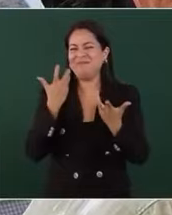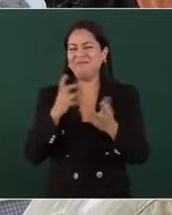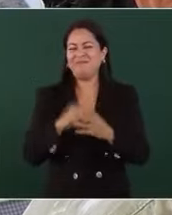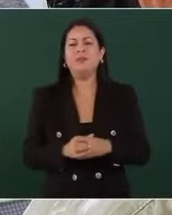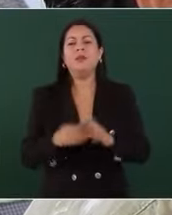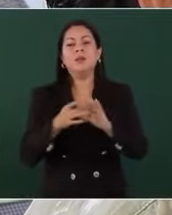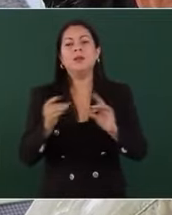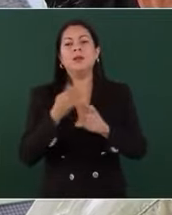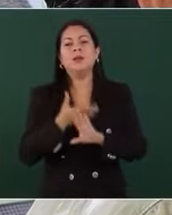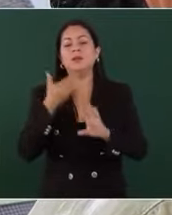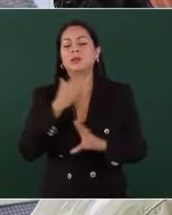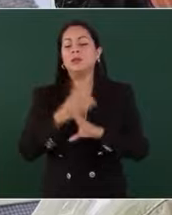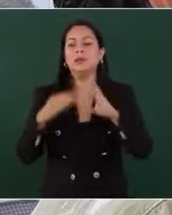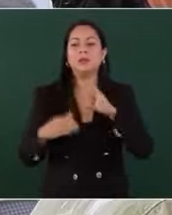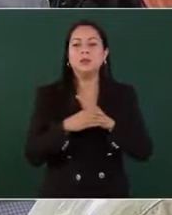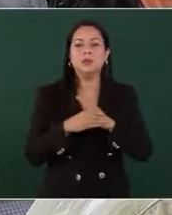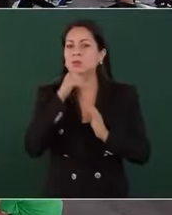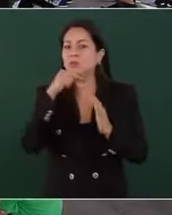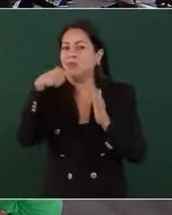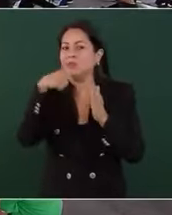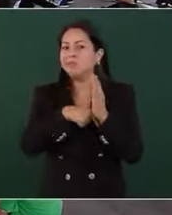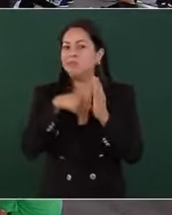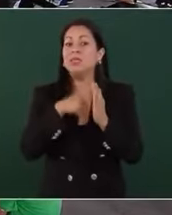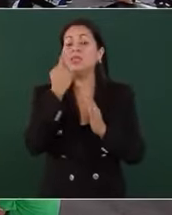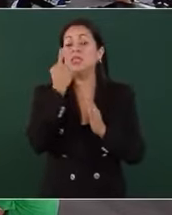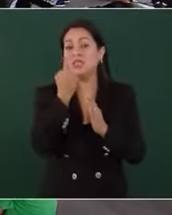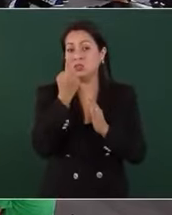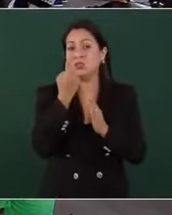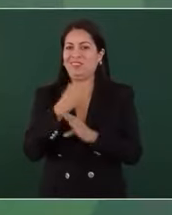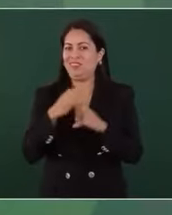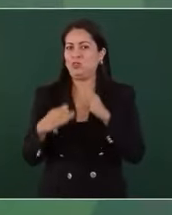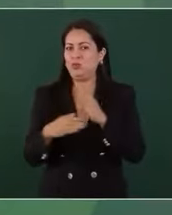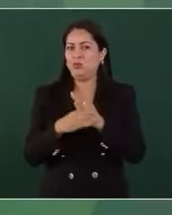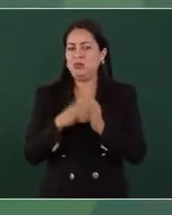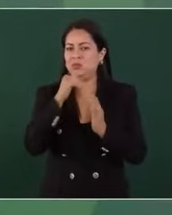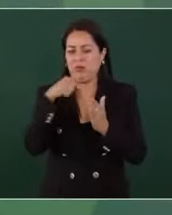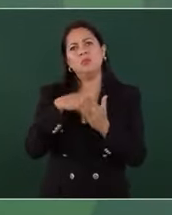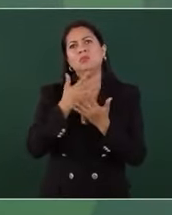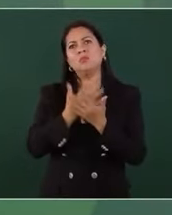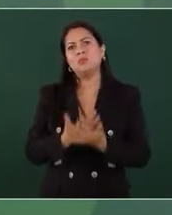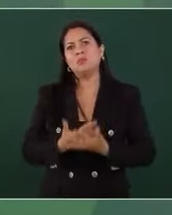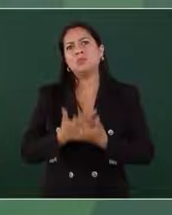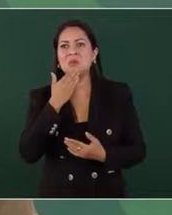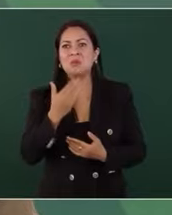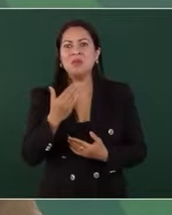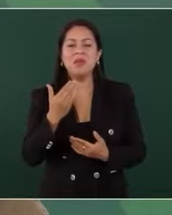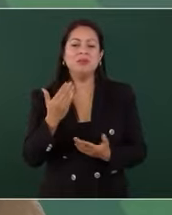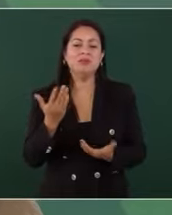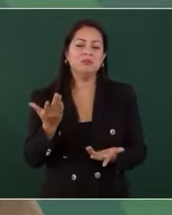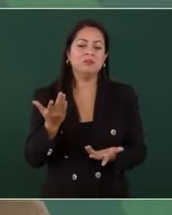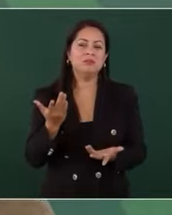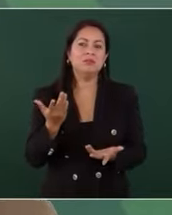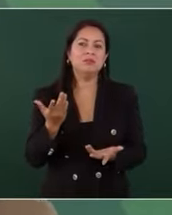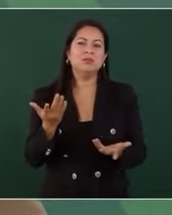de que hay cosas que no se pueden ocultar y una de esas es el dinero. Estoy esperando que acepte un